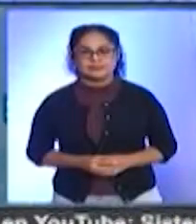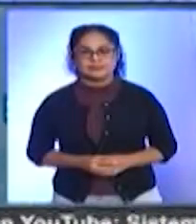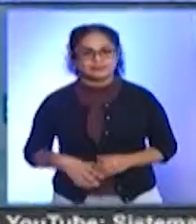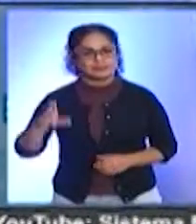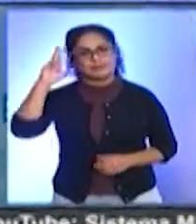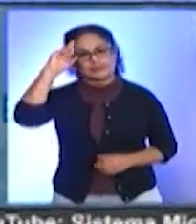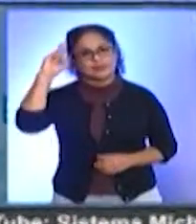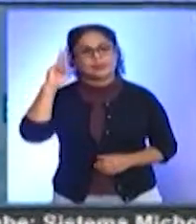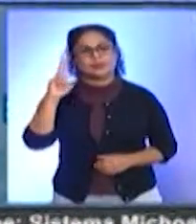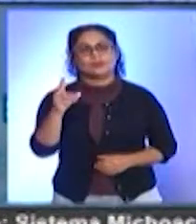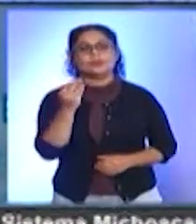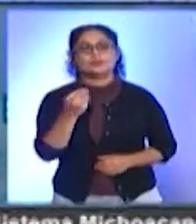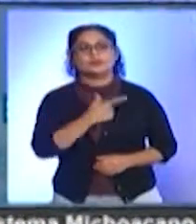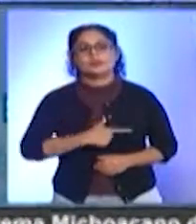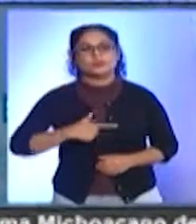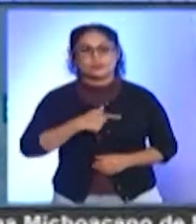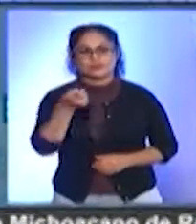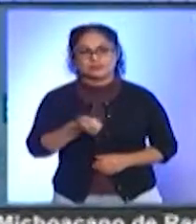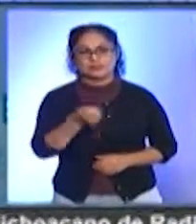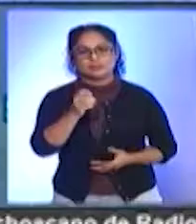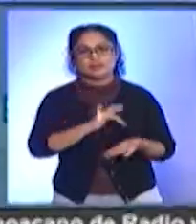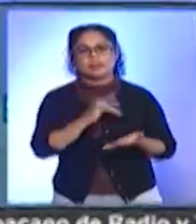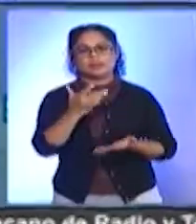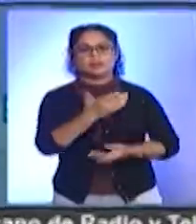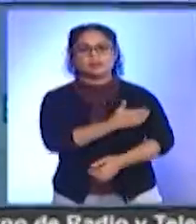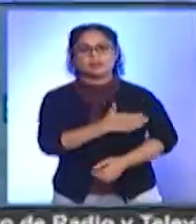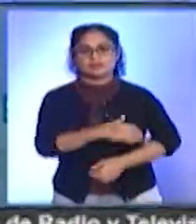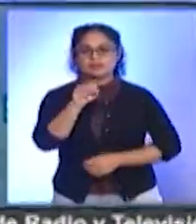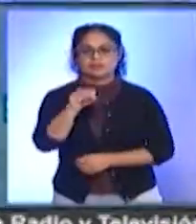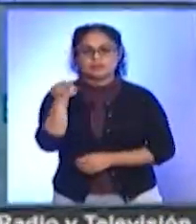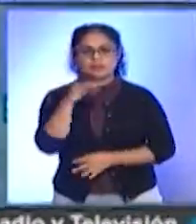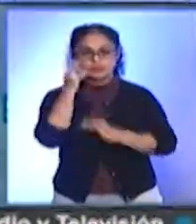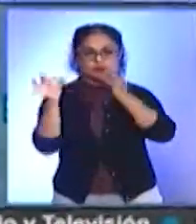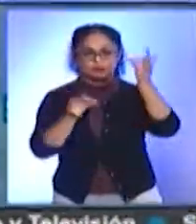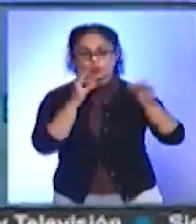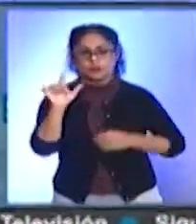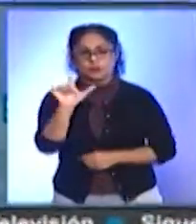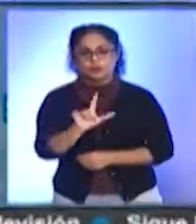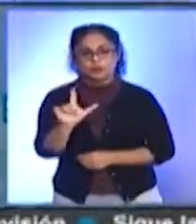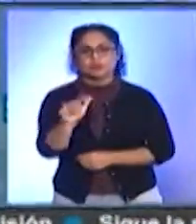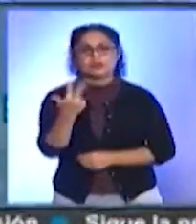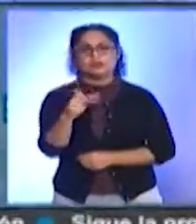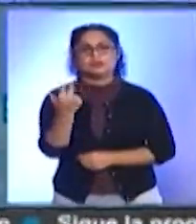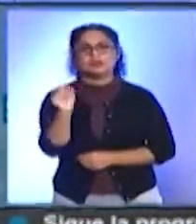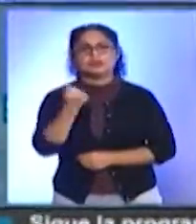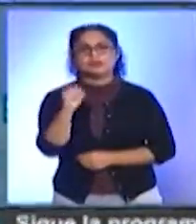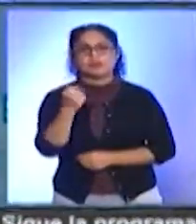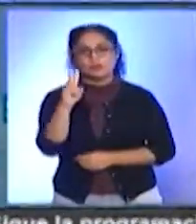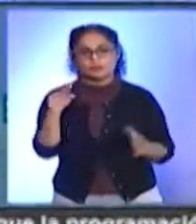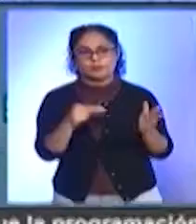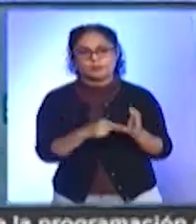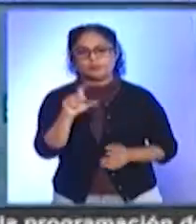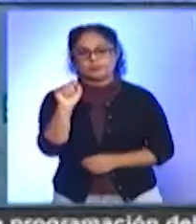Hola, ¿qué tal? Les saludo con el gusto de siempre. Gracias por acompañarnos en SM Noticias hoy, el lunes 13 de septiembre del